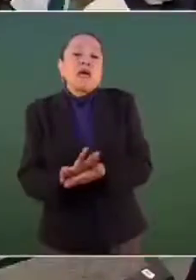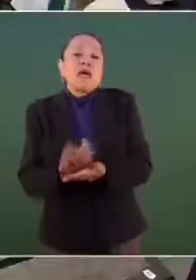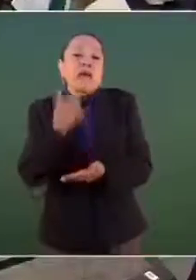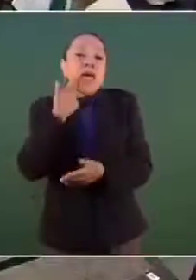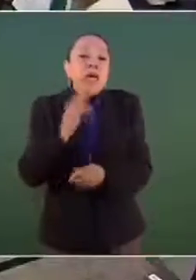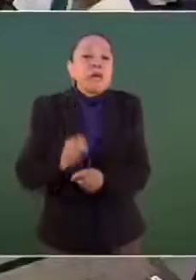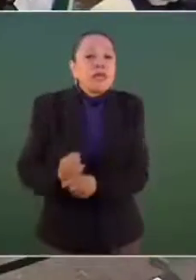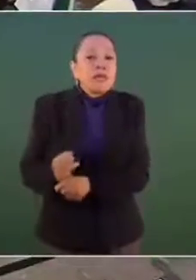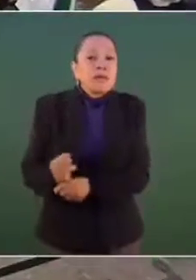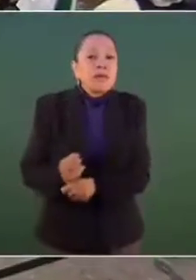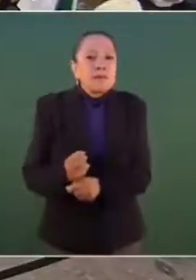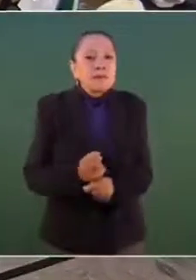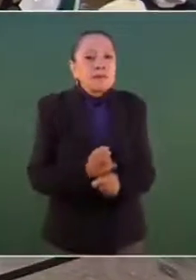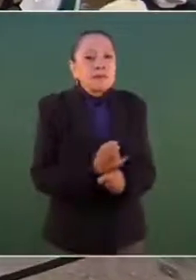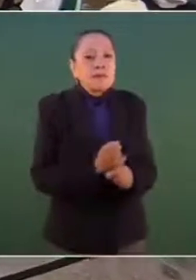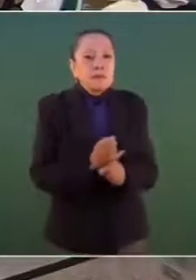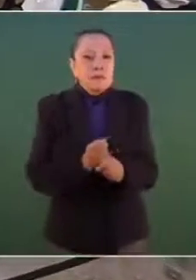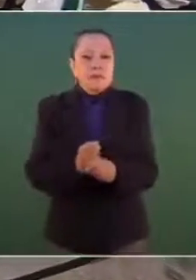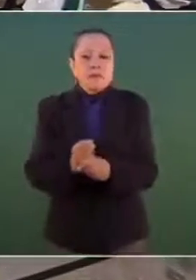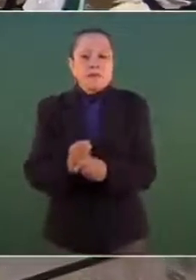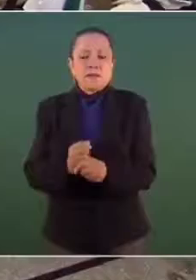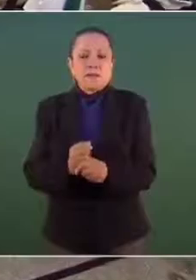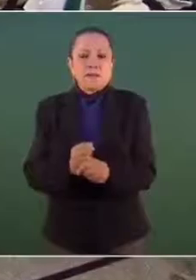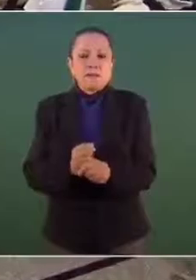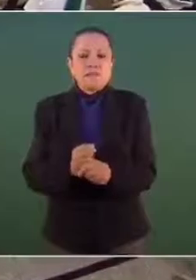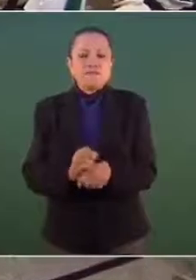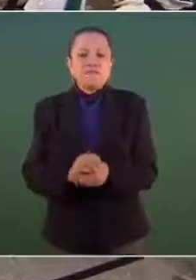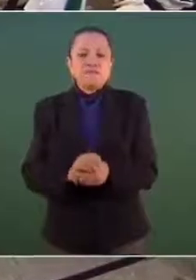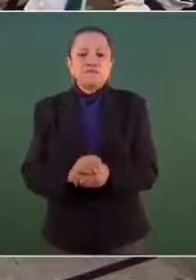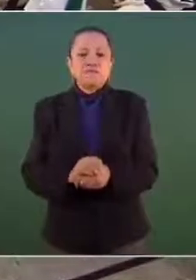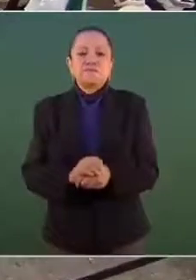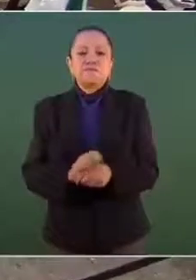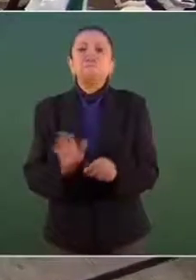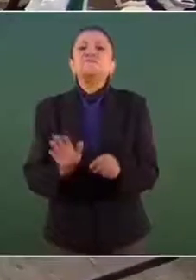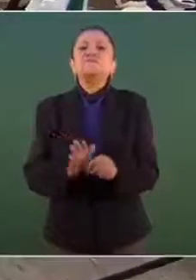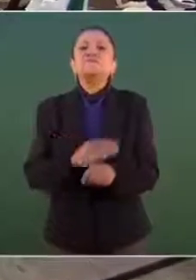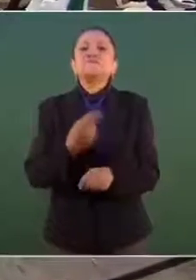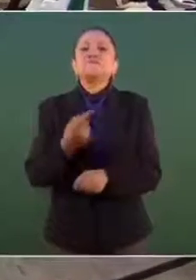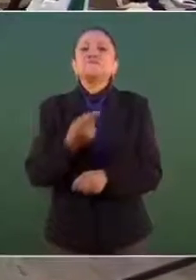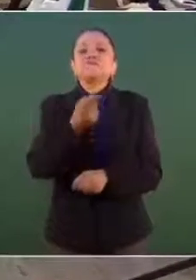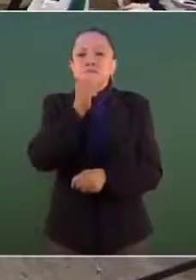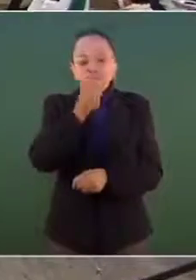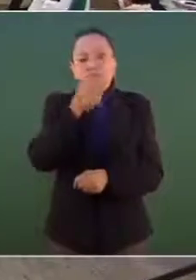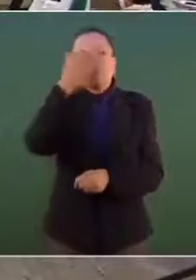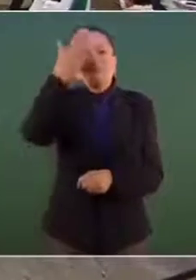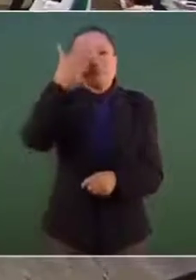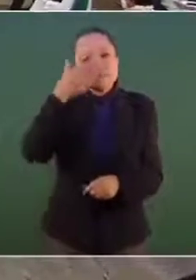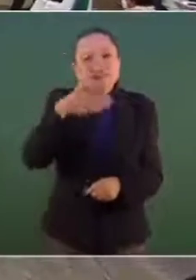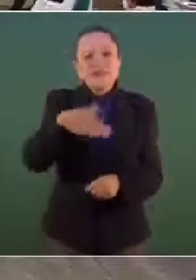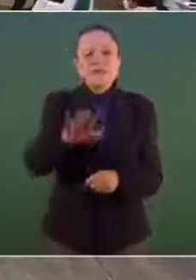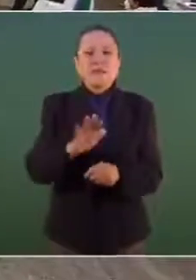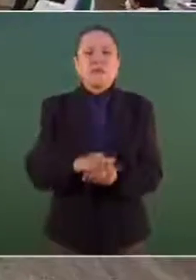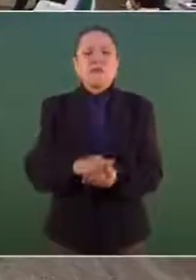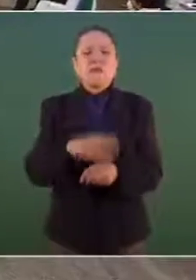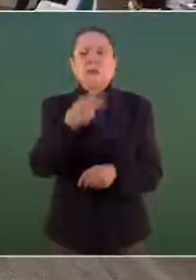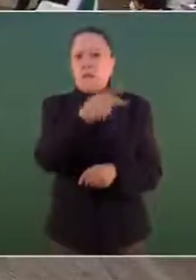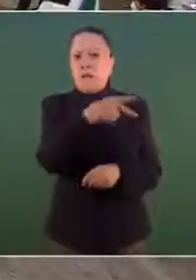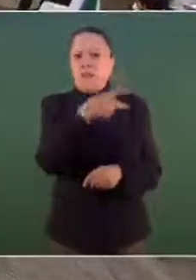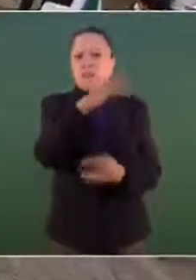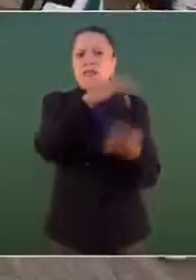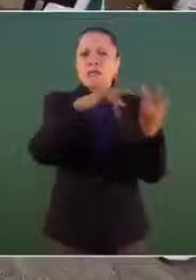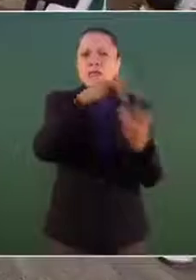se sabe que está asegurada